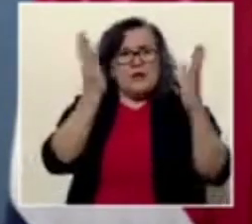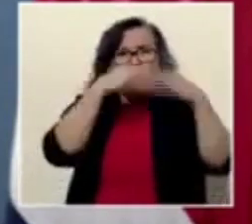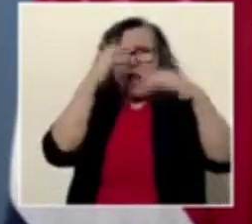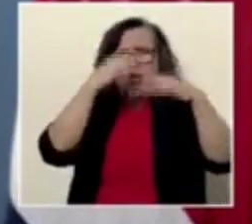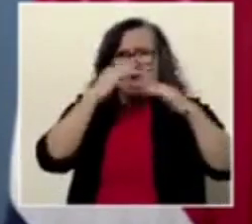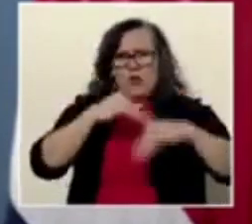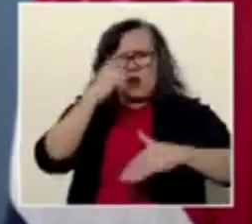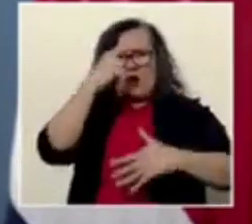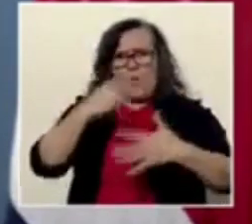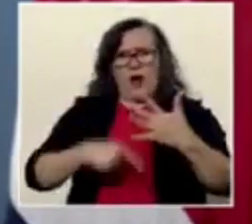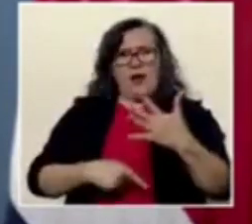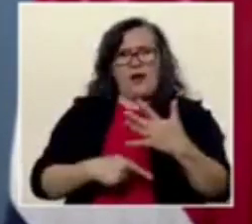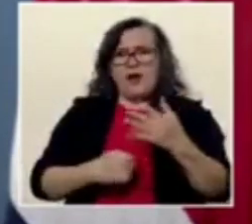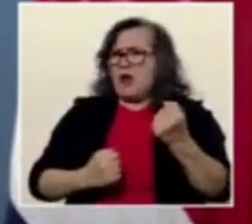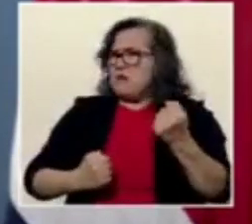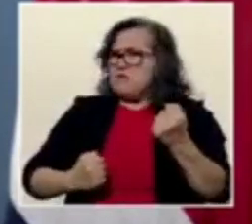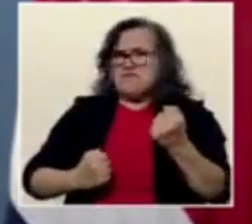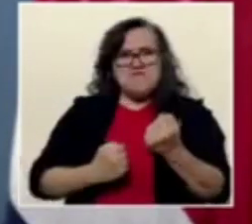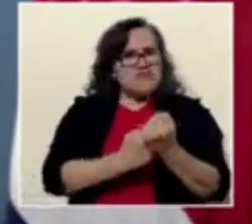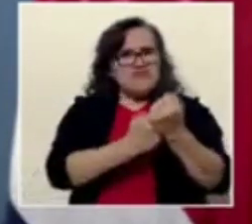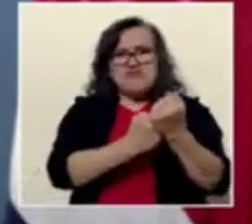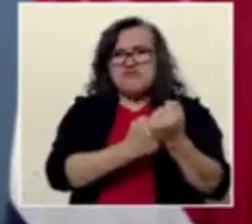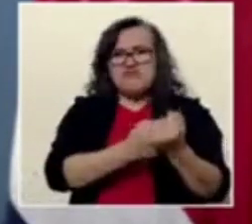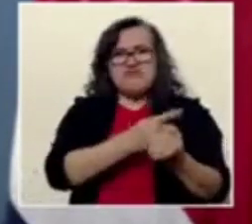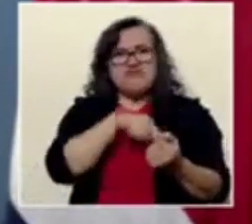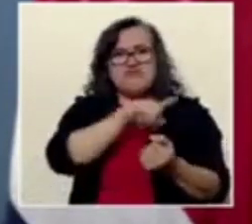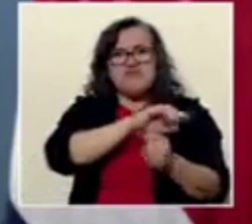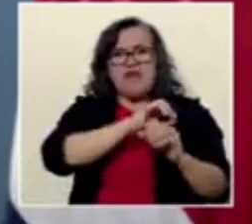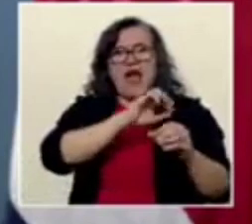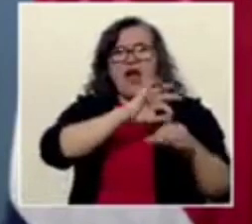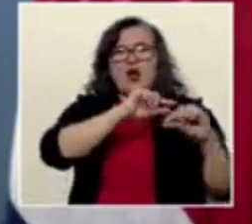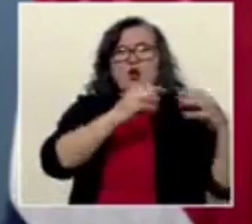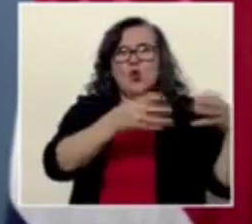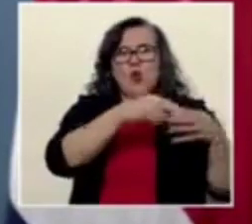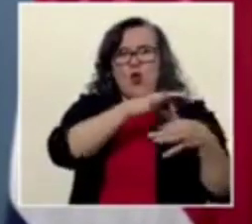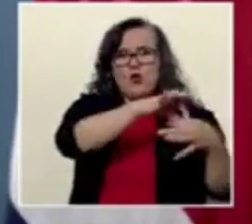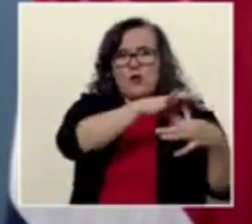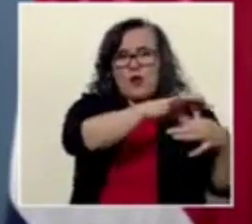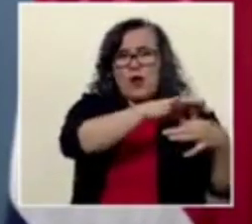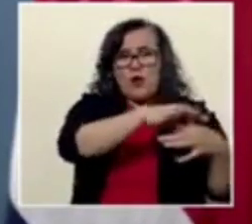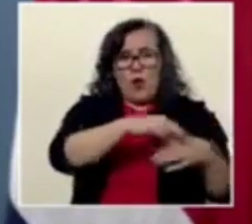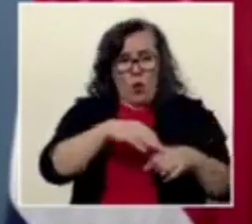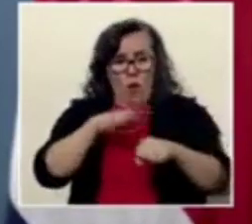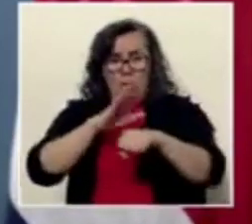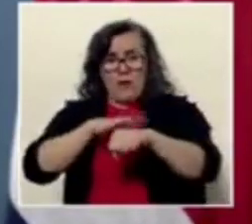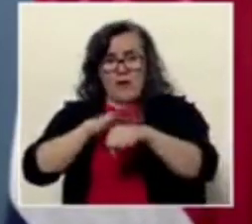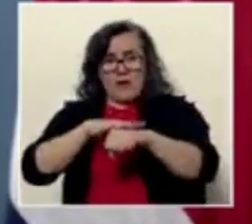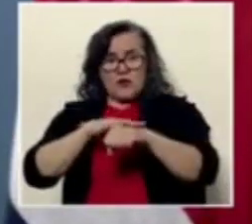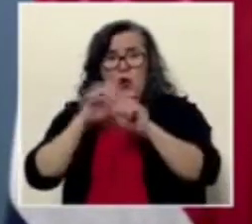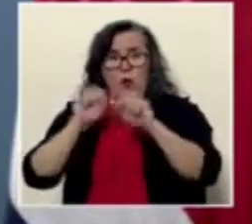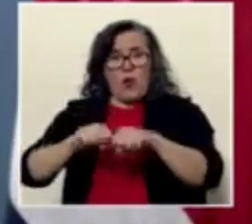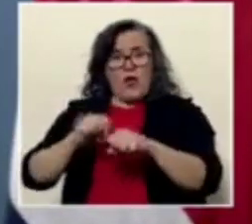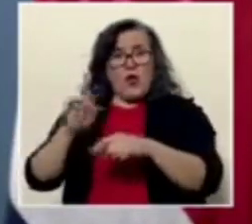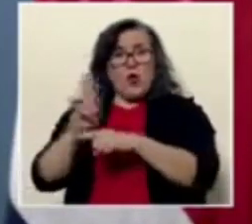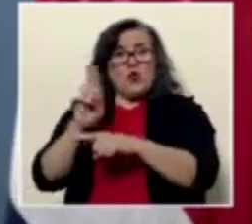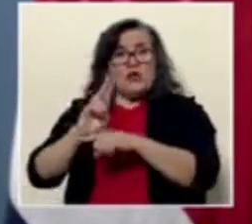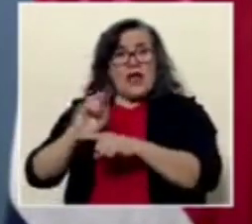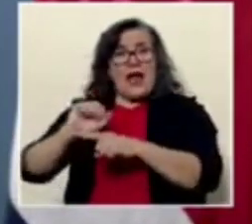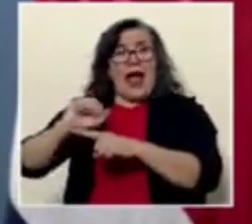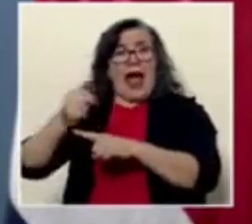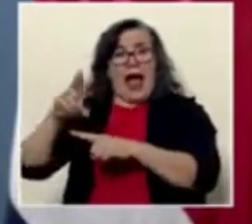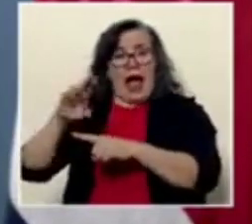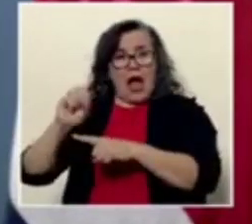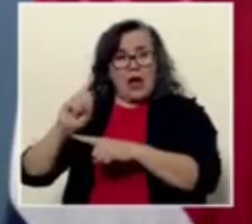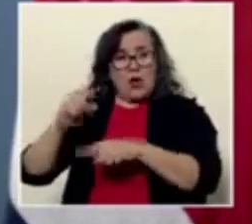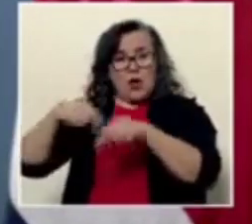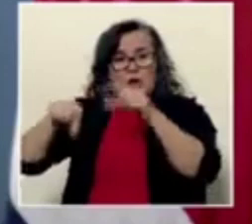No se les ha dado permiso, no se les ha dado la posibilidad de utilizar agroquímicos que sean